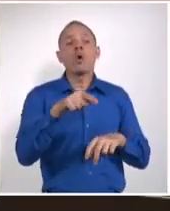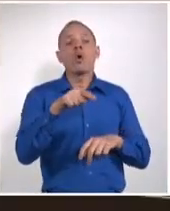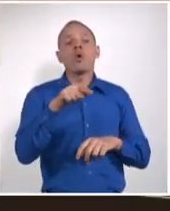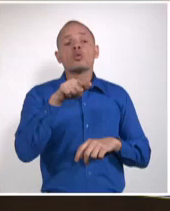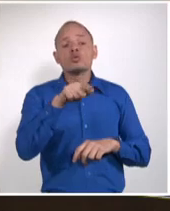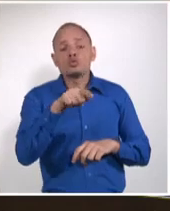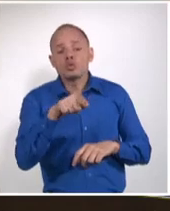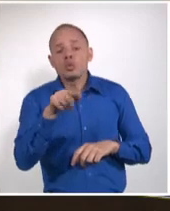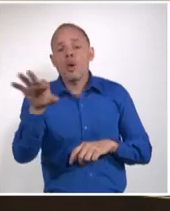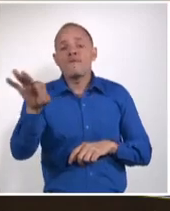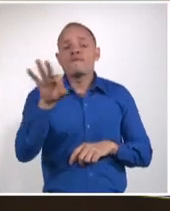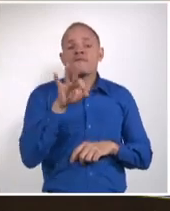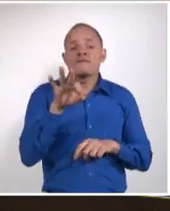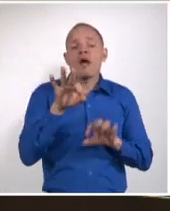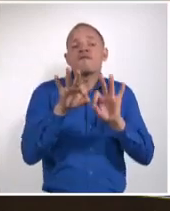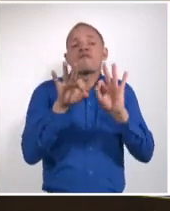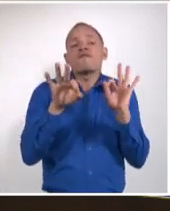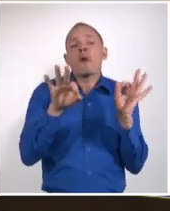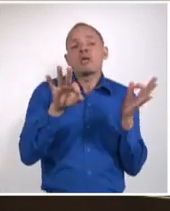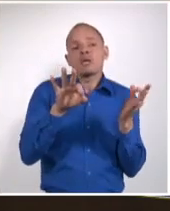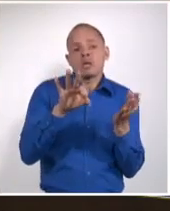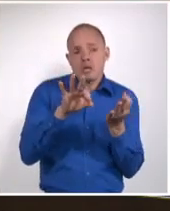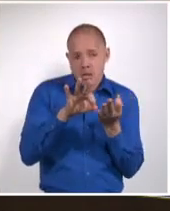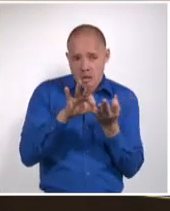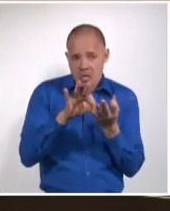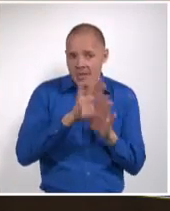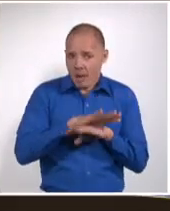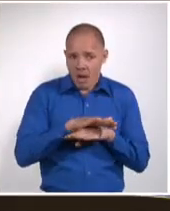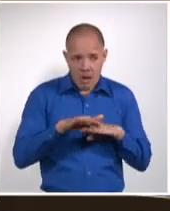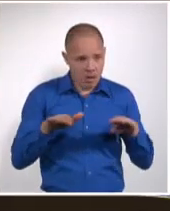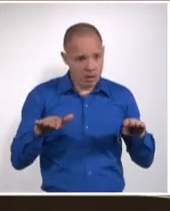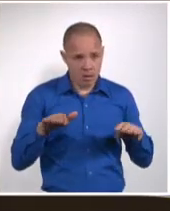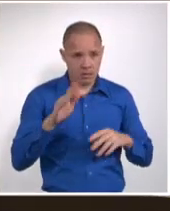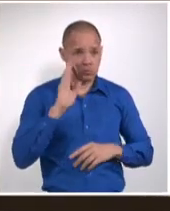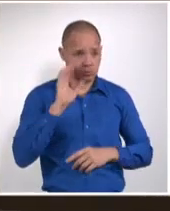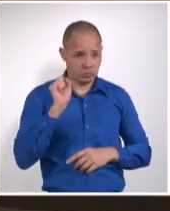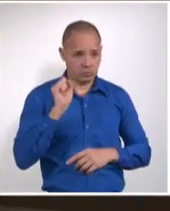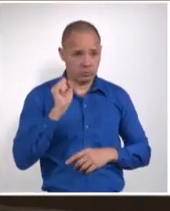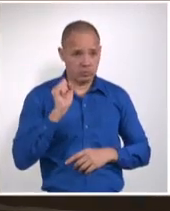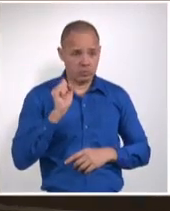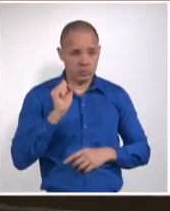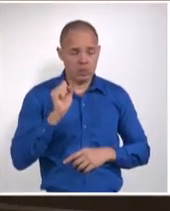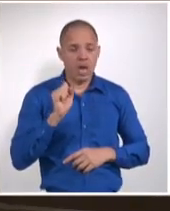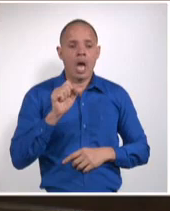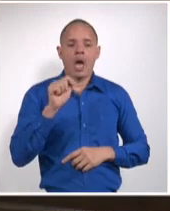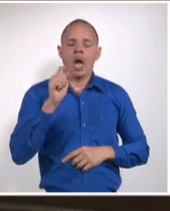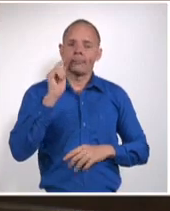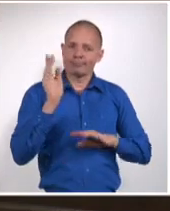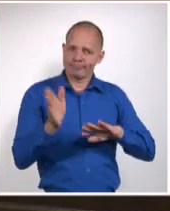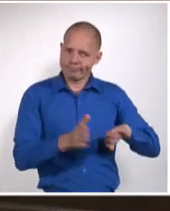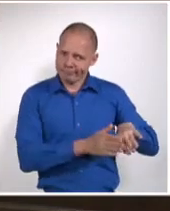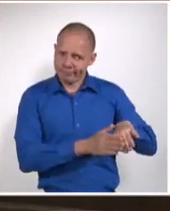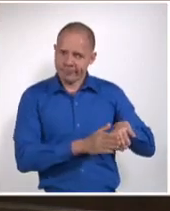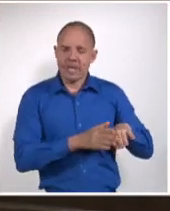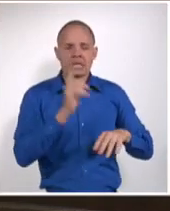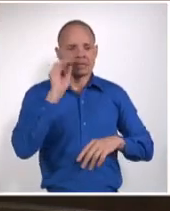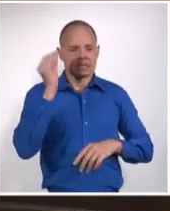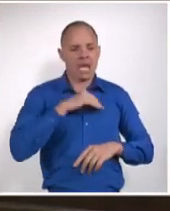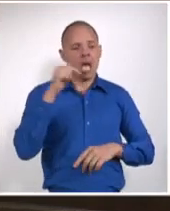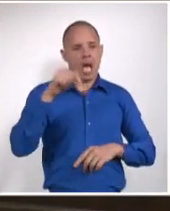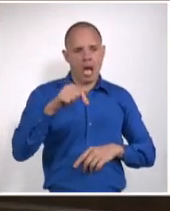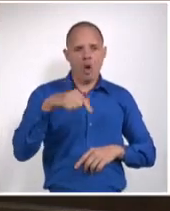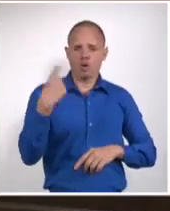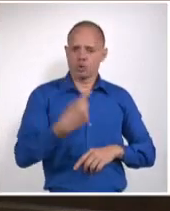acceso a la observancia de los juicios. A propósito del enfrentamiento a la pandemia del nuevo coronavirus,